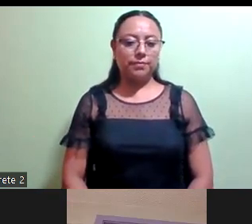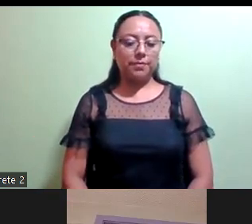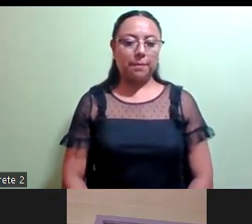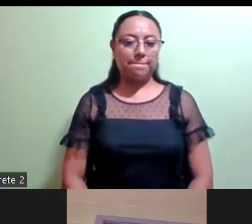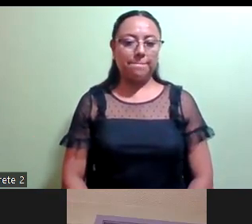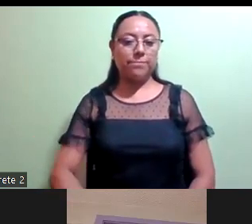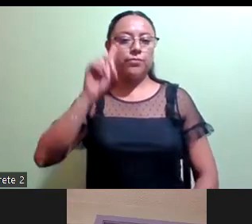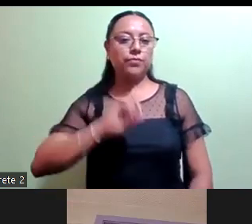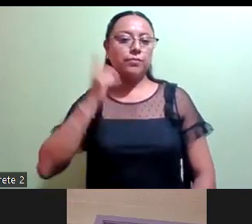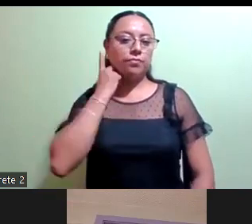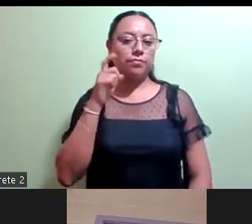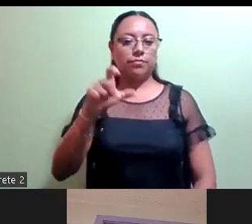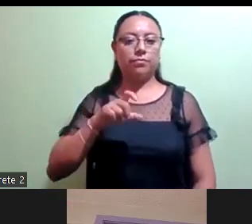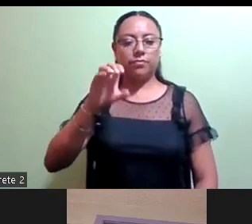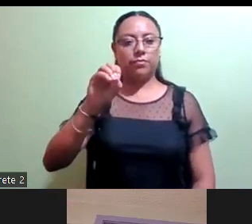Diputada Xochitl Bravo.